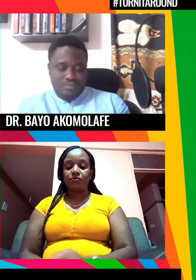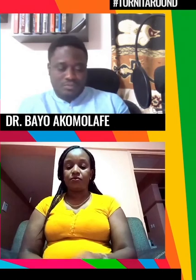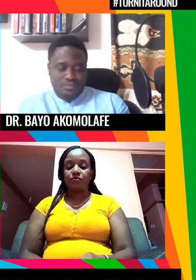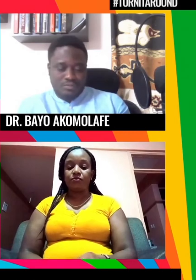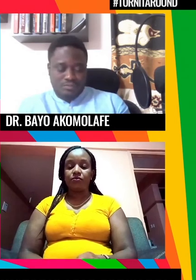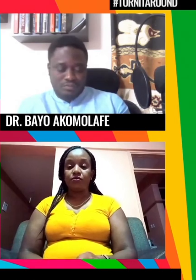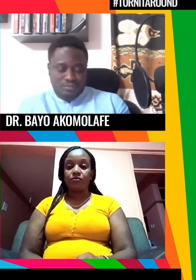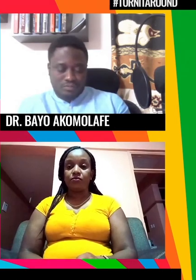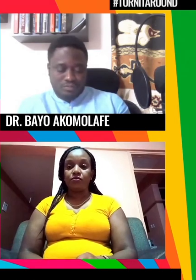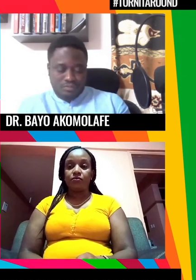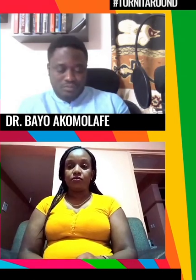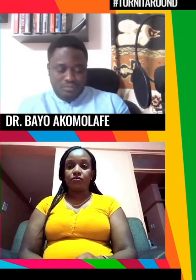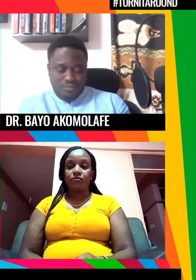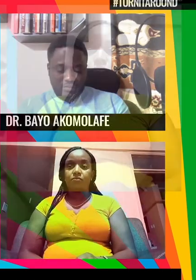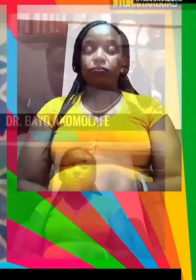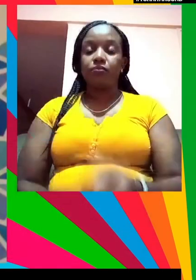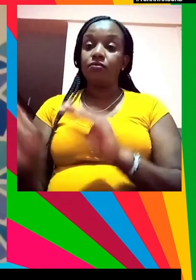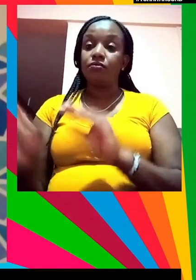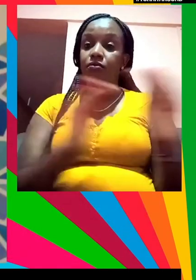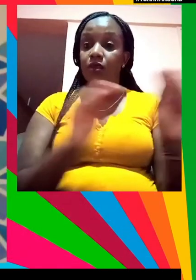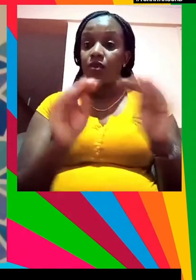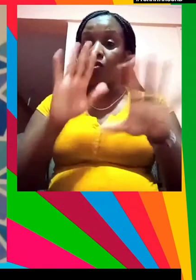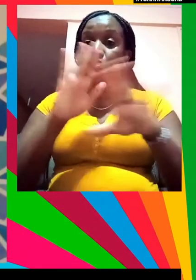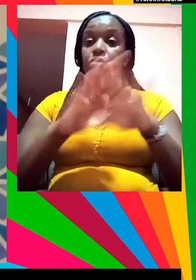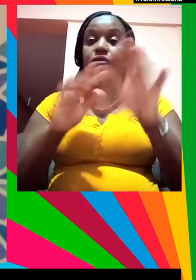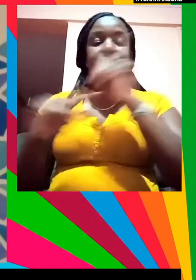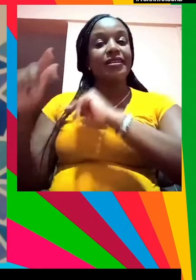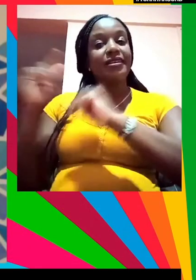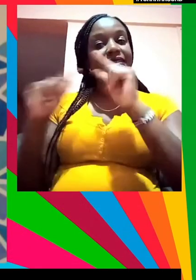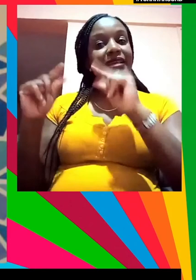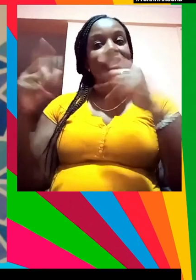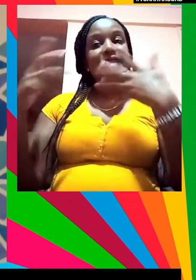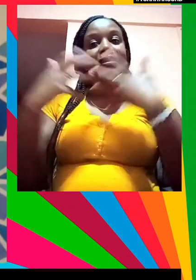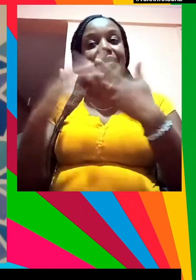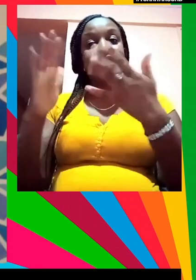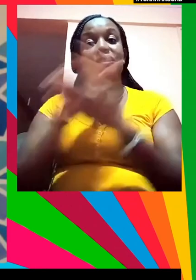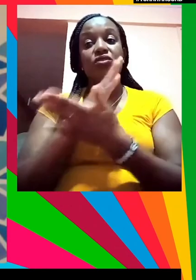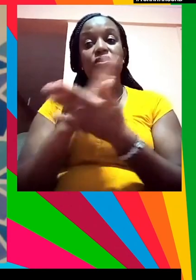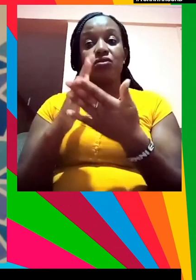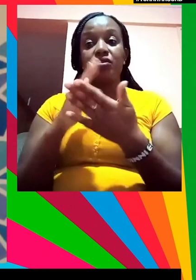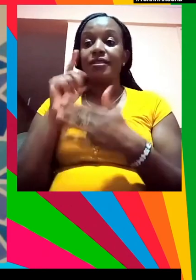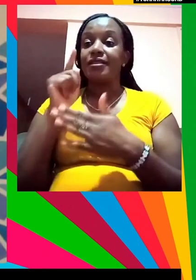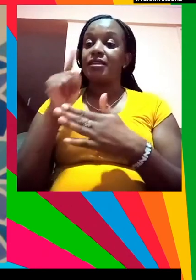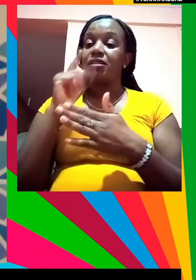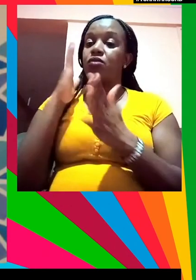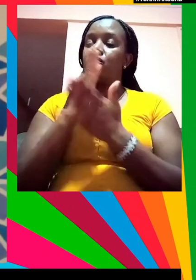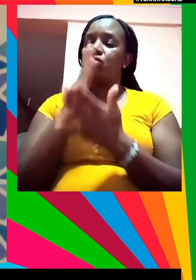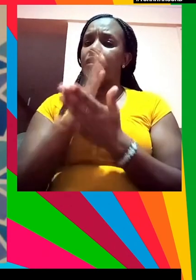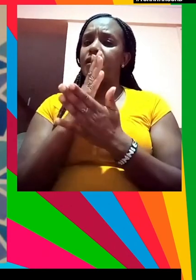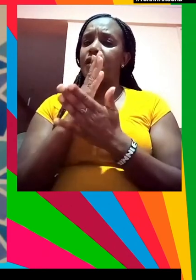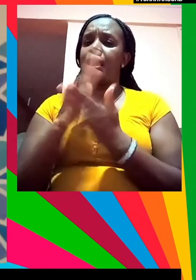el movimiento del presente es intergeneracional e interseccional y estamos en un momento